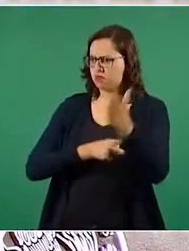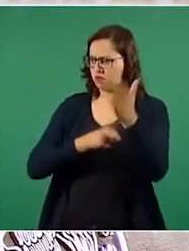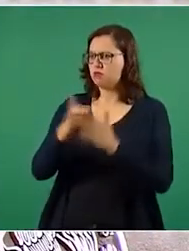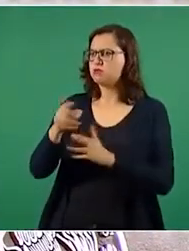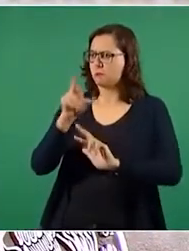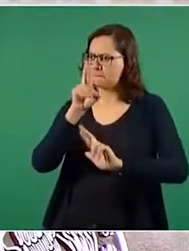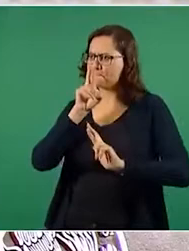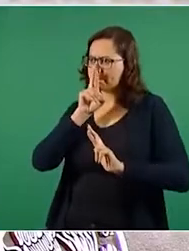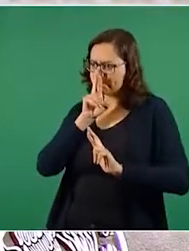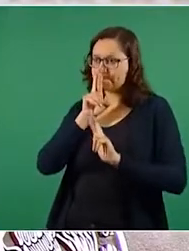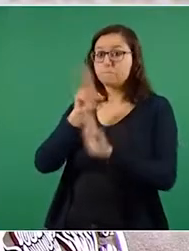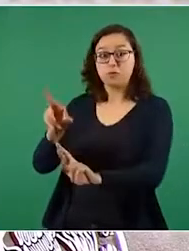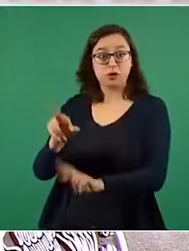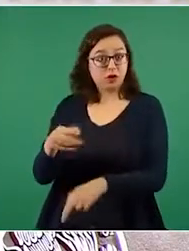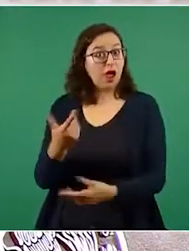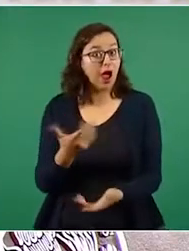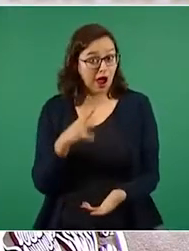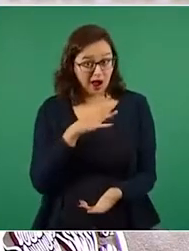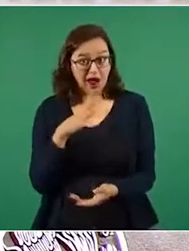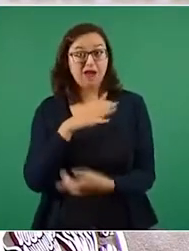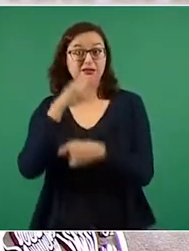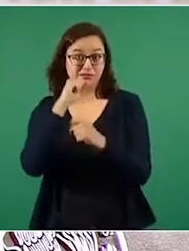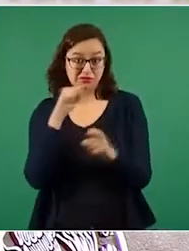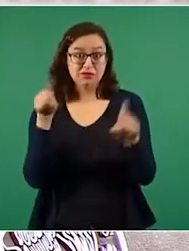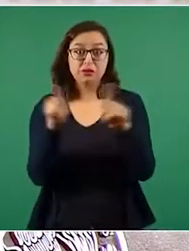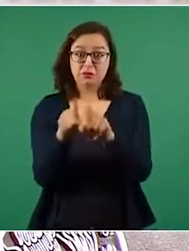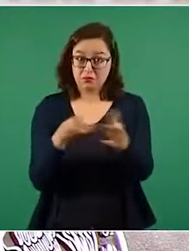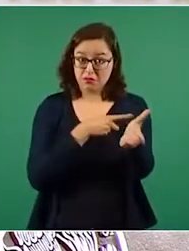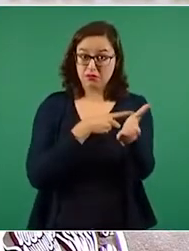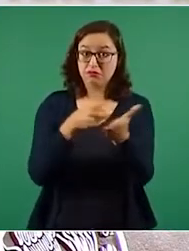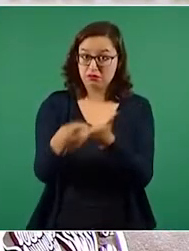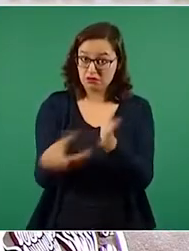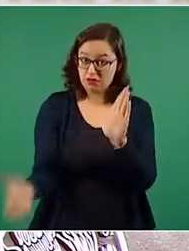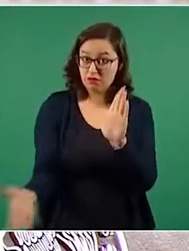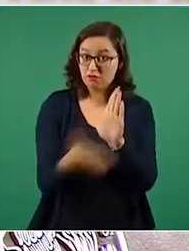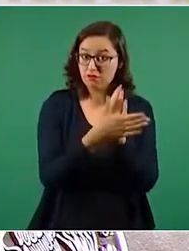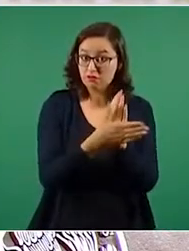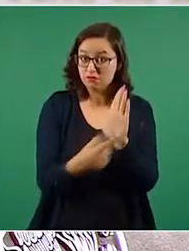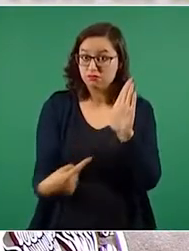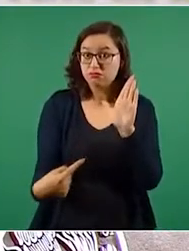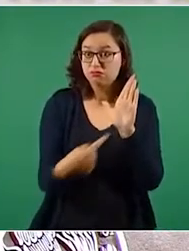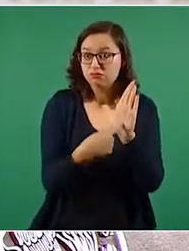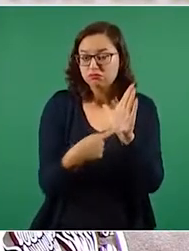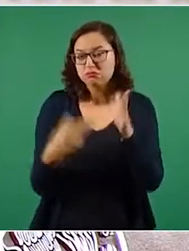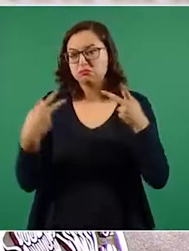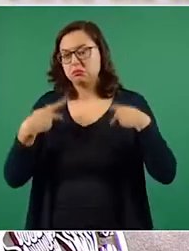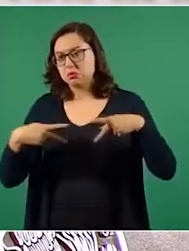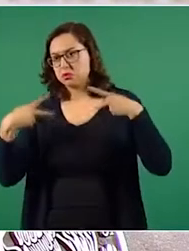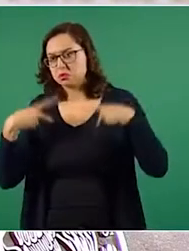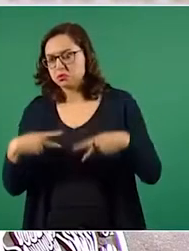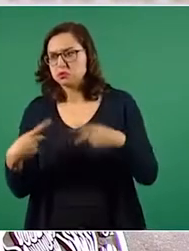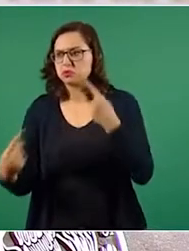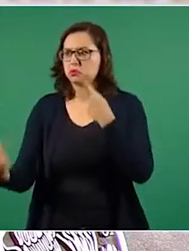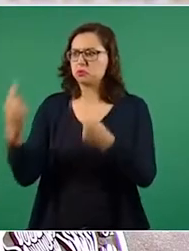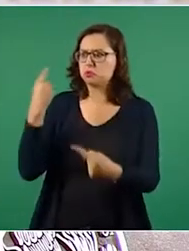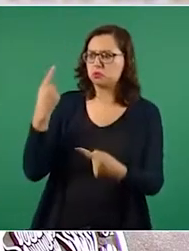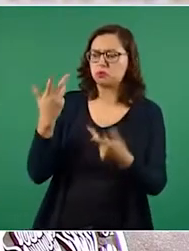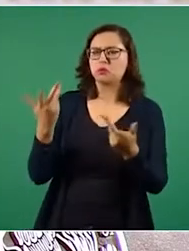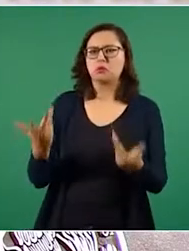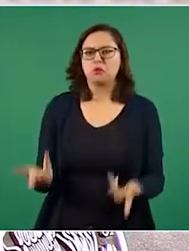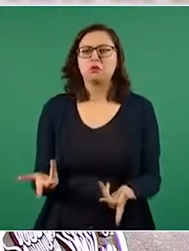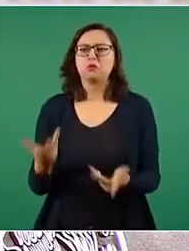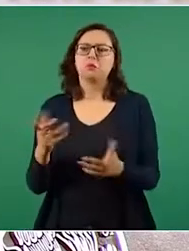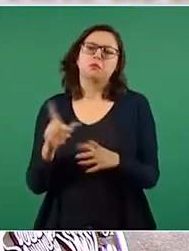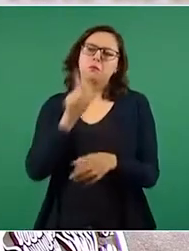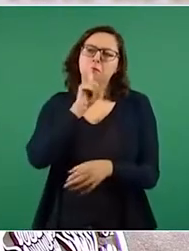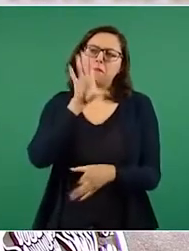mencionada, señalada o aludida desde el poder público o privado. Como pueden ser los medios de